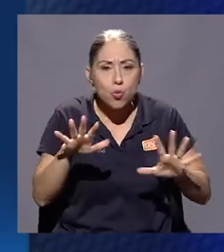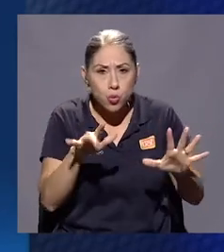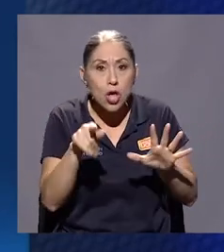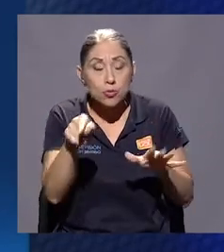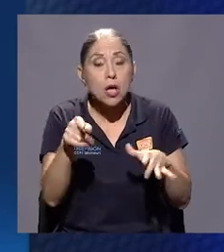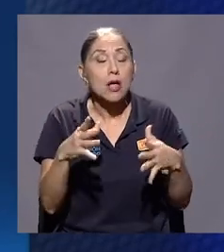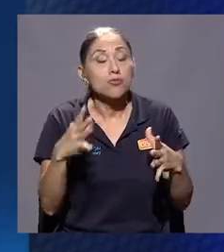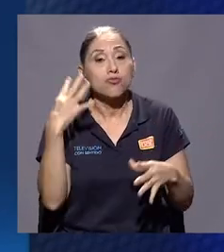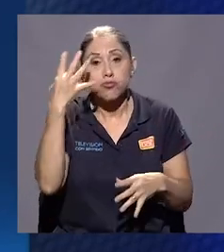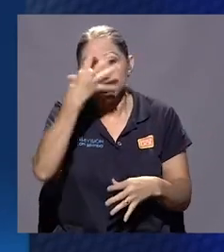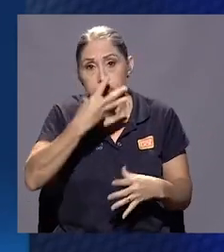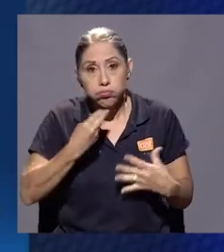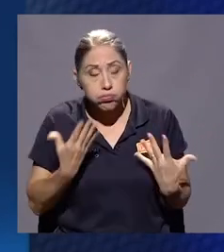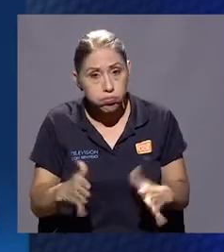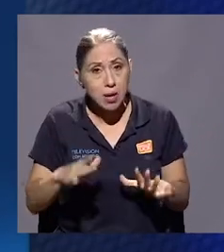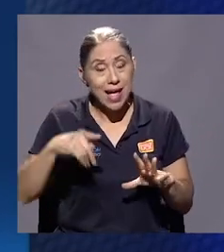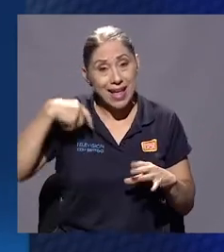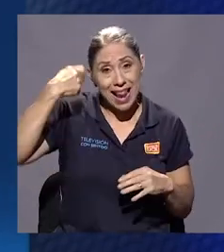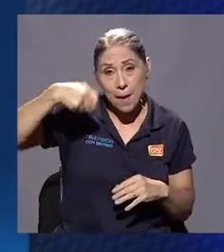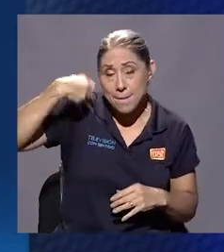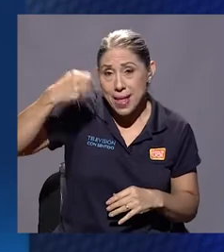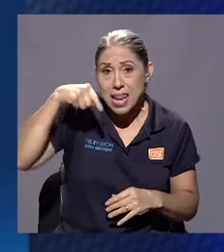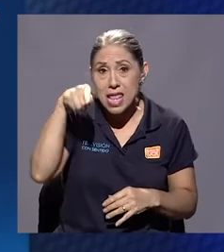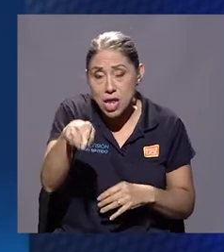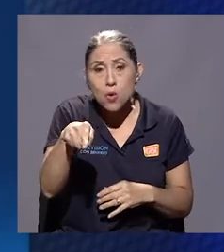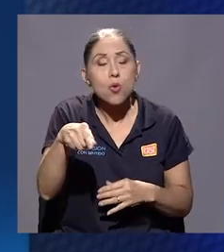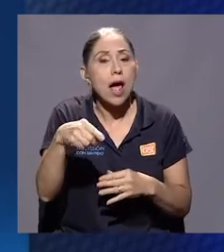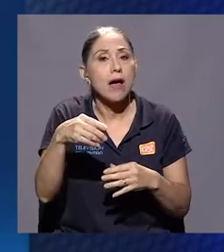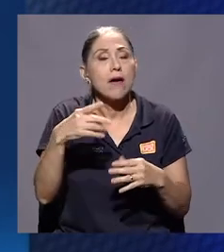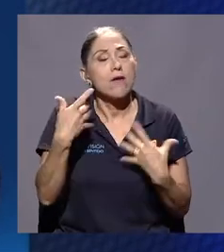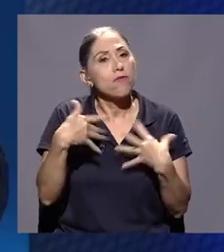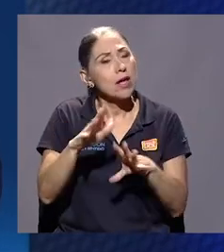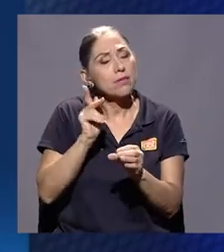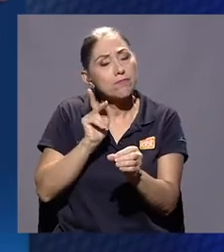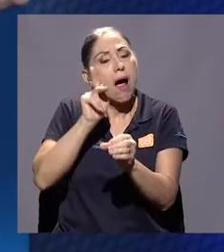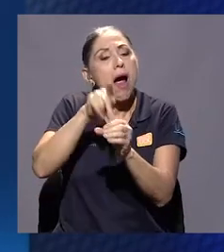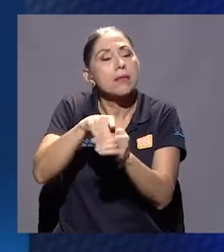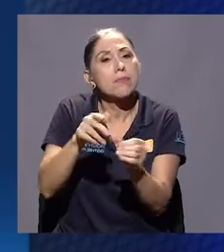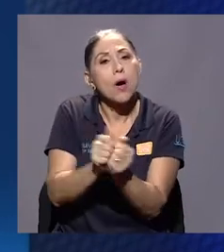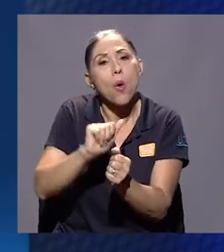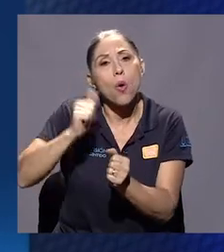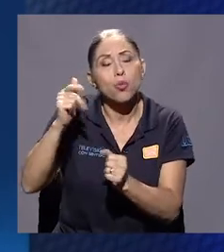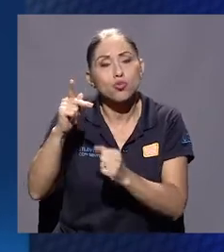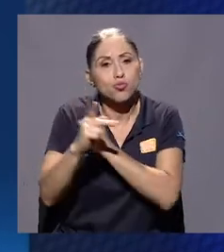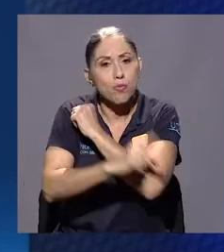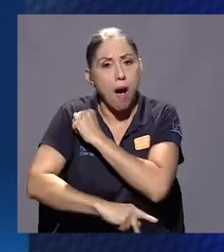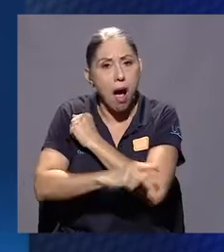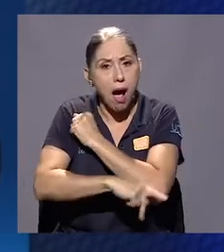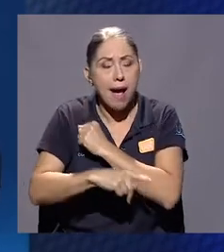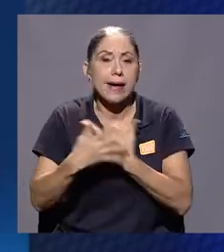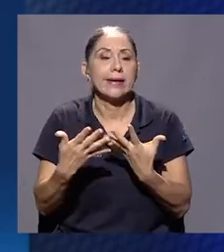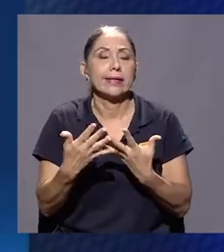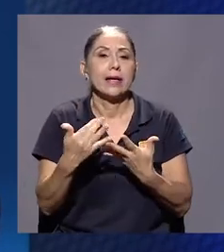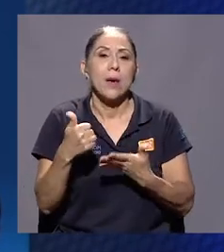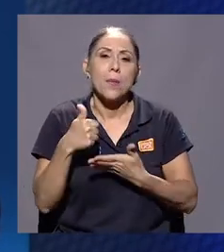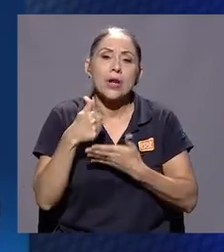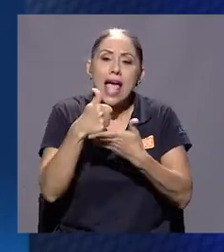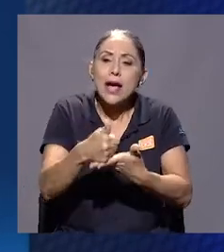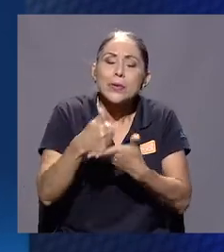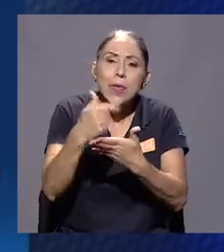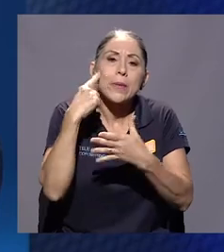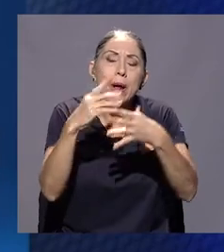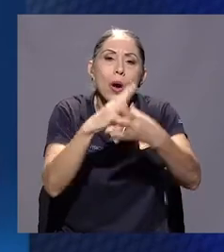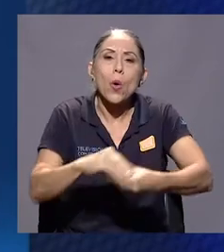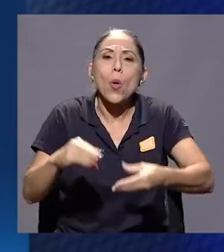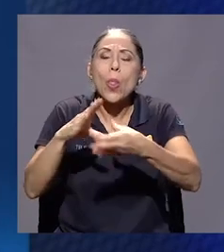entonces fue bonito que la película fuera como intervenida y tocada por otros países porque le ayudaron también a esta idea de contar